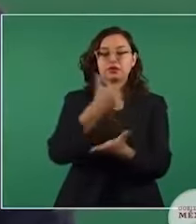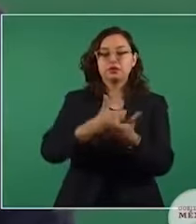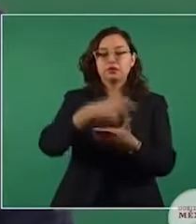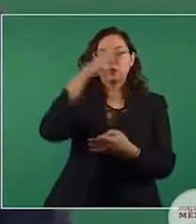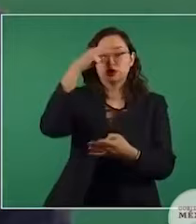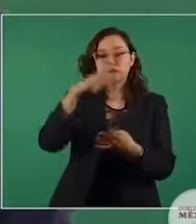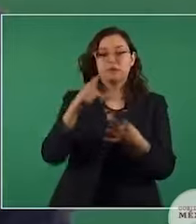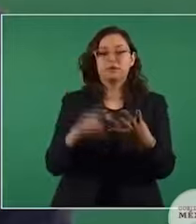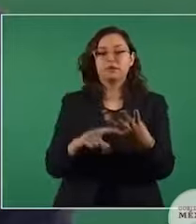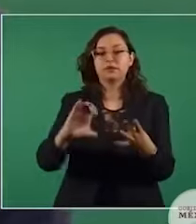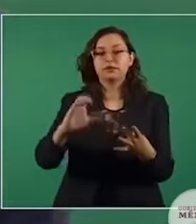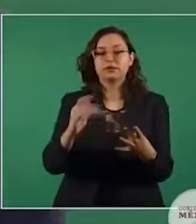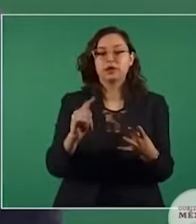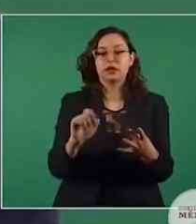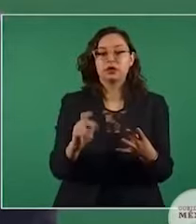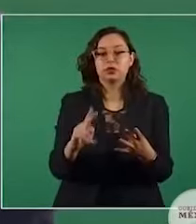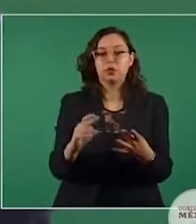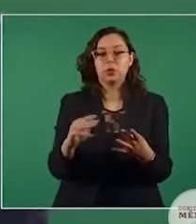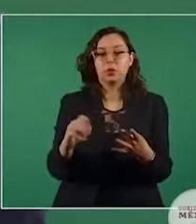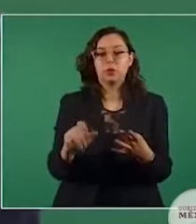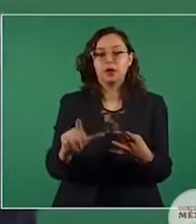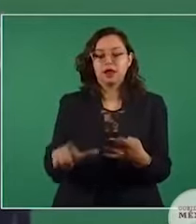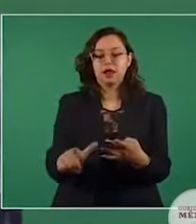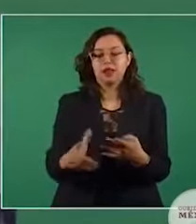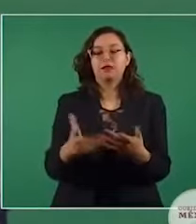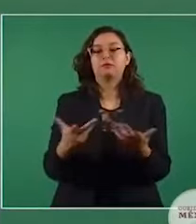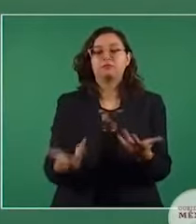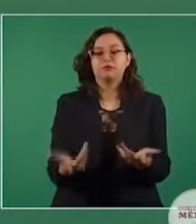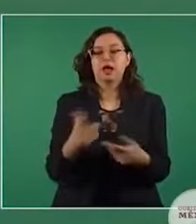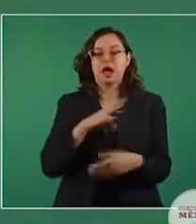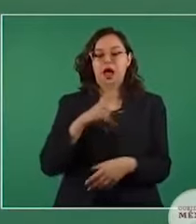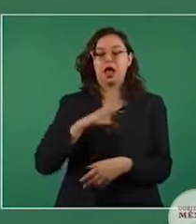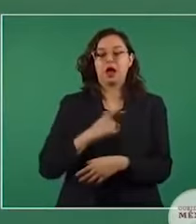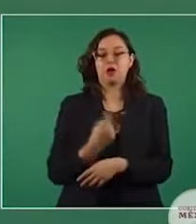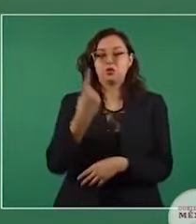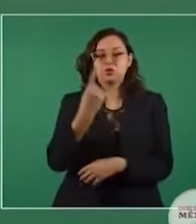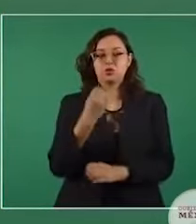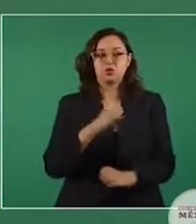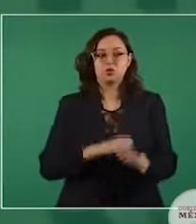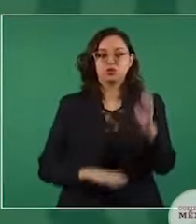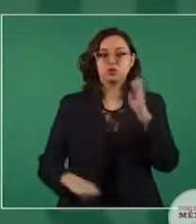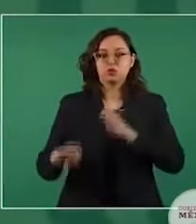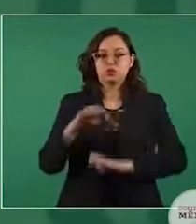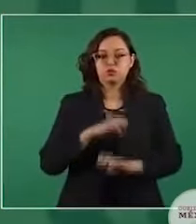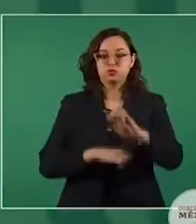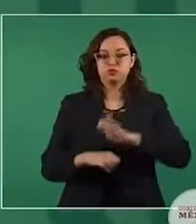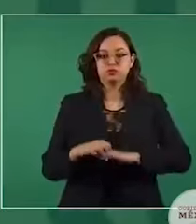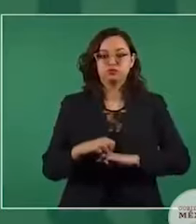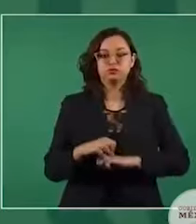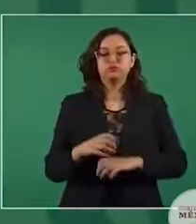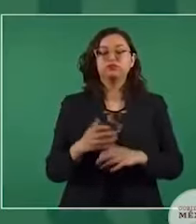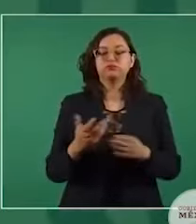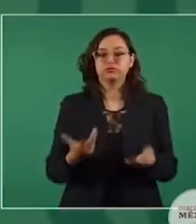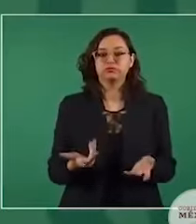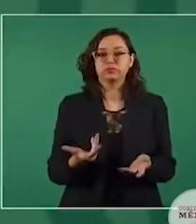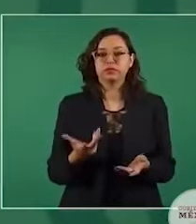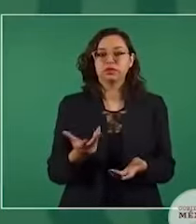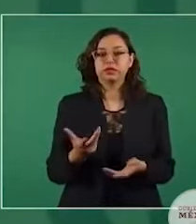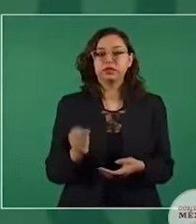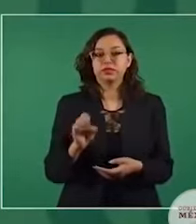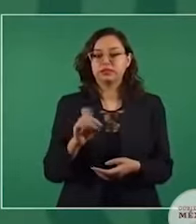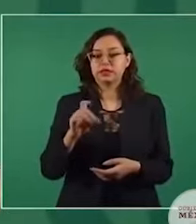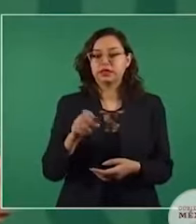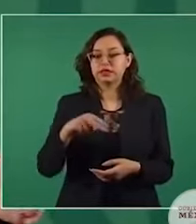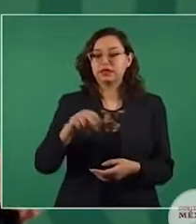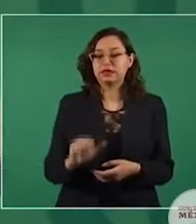el de Chetumal, es una empresa que va a estar manejada por la Secretaría de la Defensa.